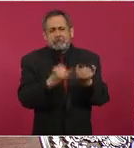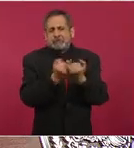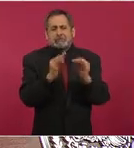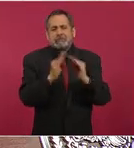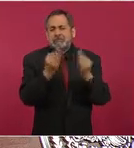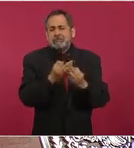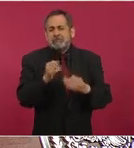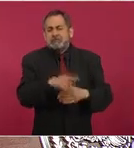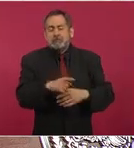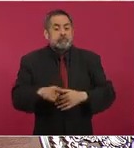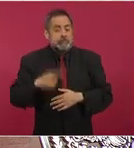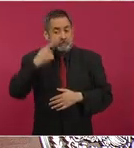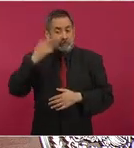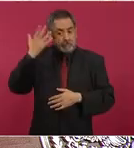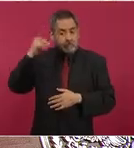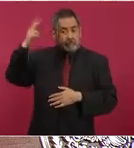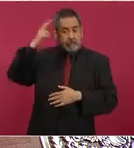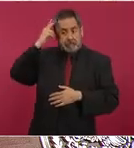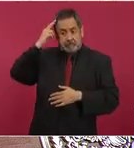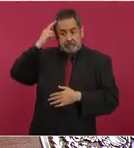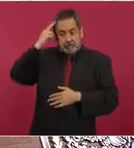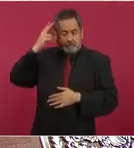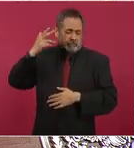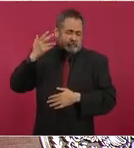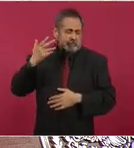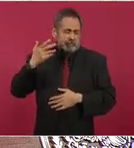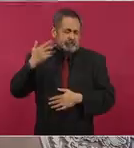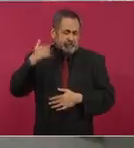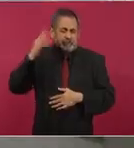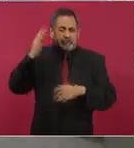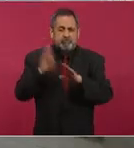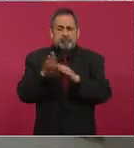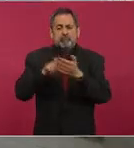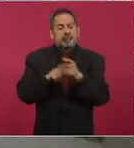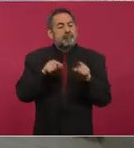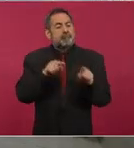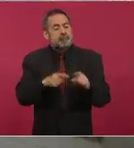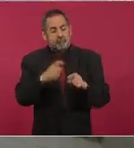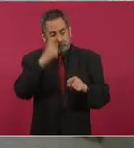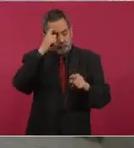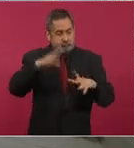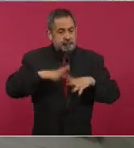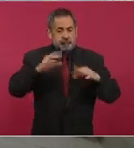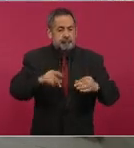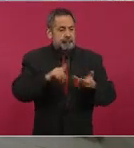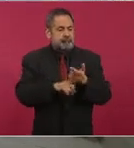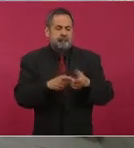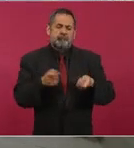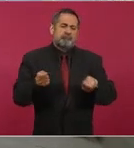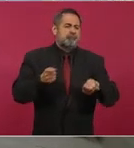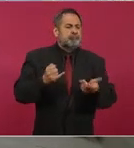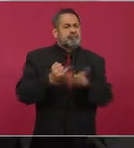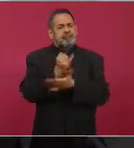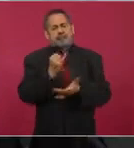En la época de Porfirio Díaz, entre otras cosas, porque ahí se creó el régimen autoritario,